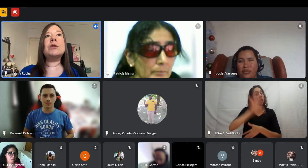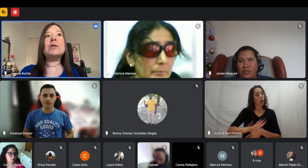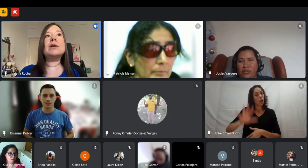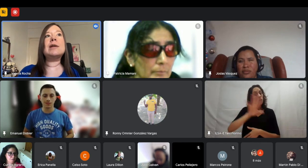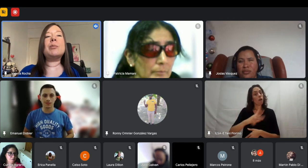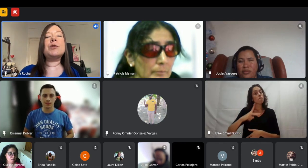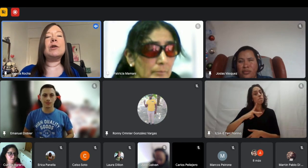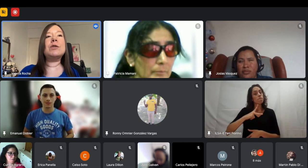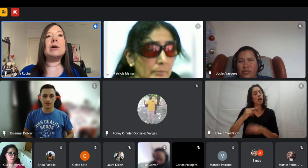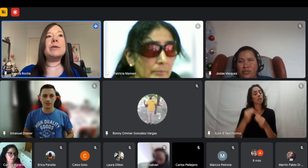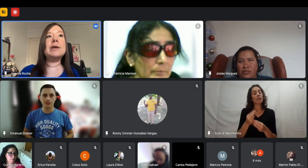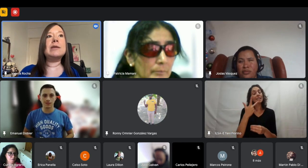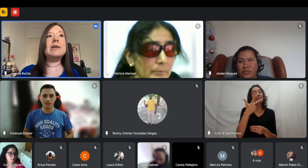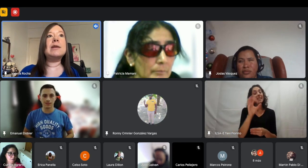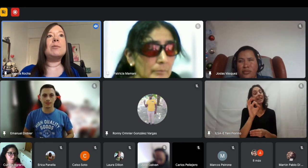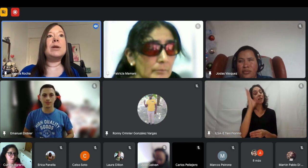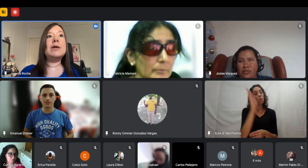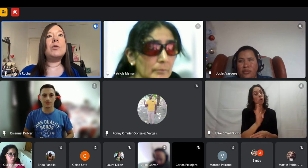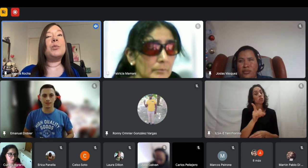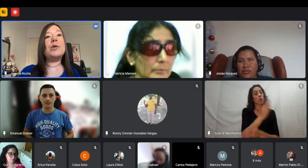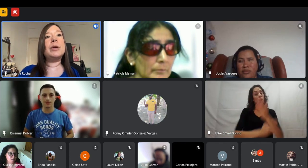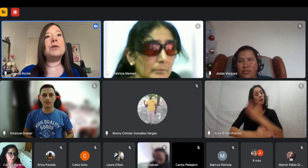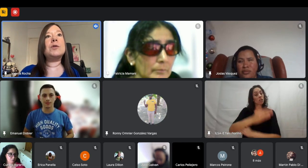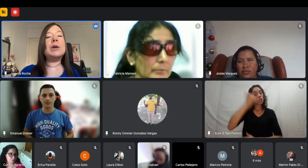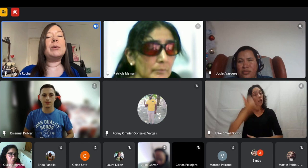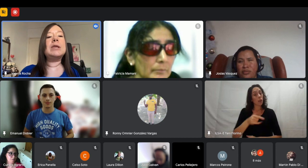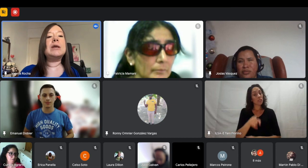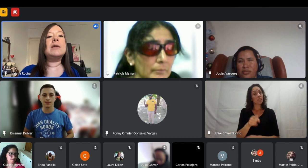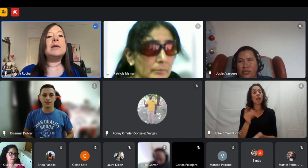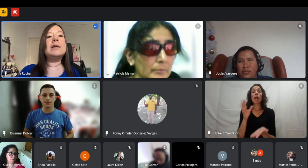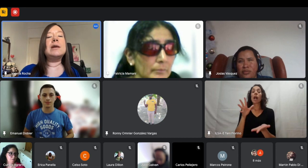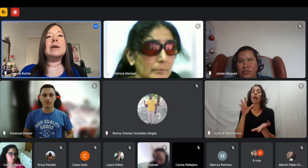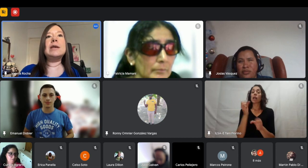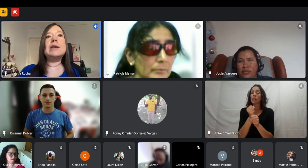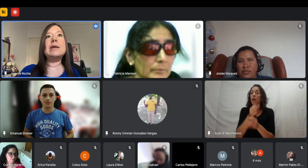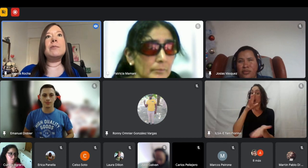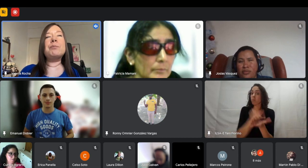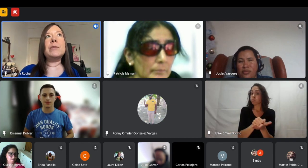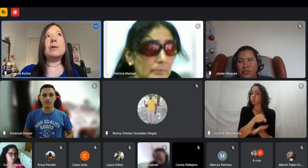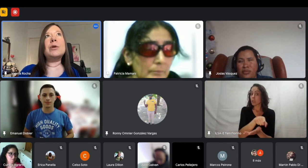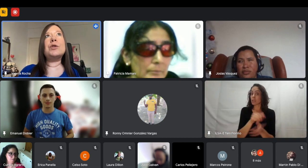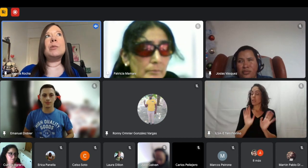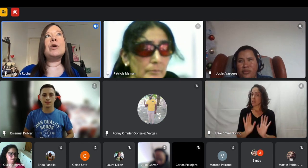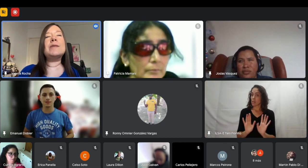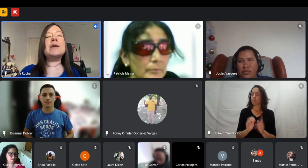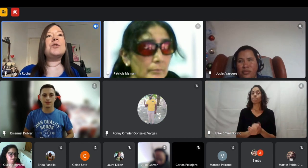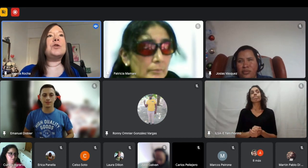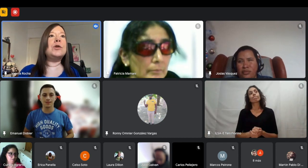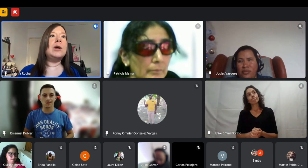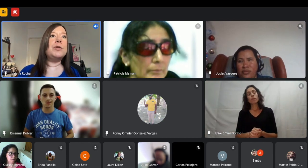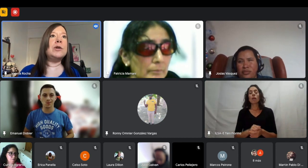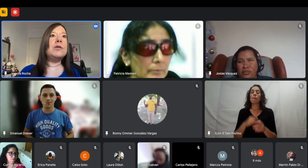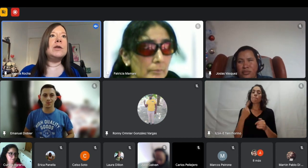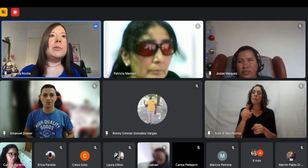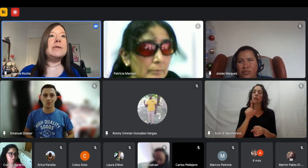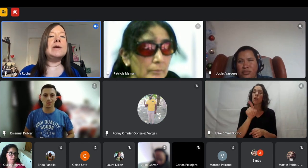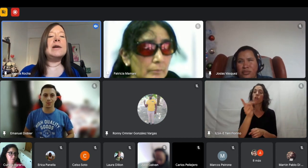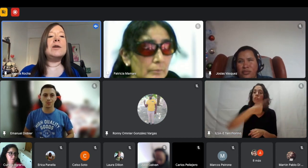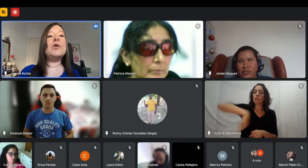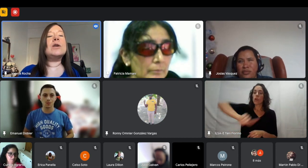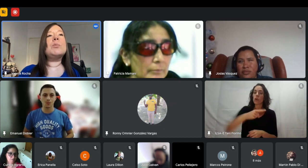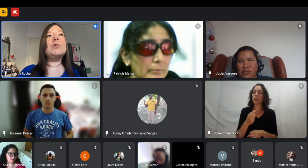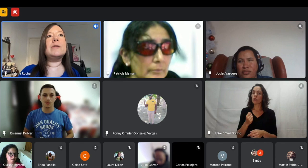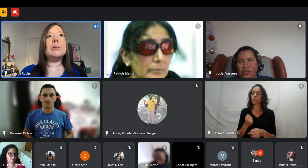un 30% de las personas con discapacidad tienen empleo un poco menos seguramente pero tenemos que ser nosotros las personas con